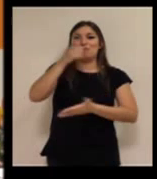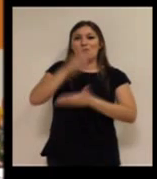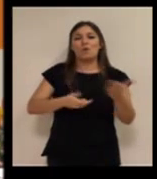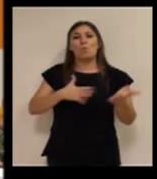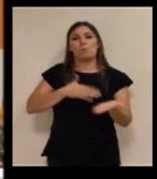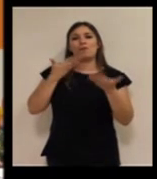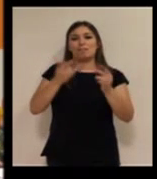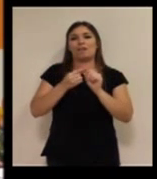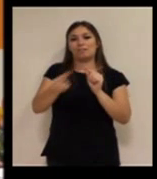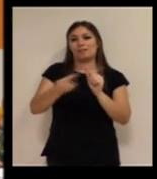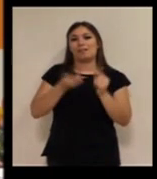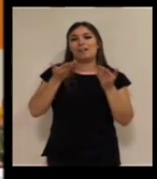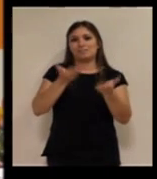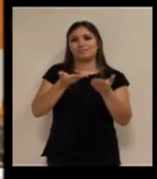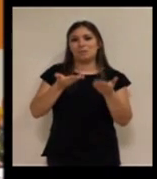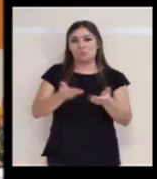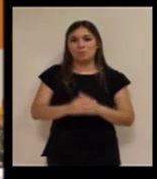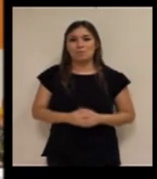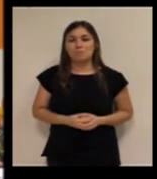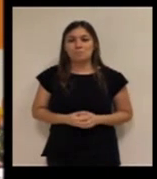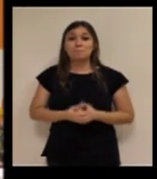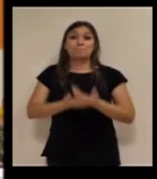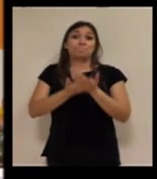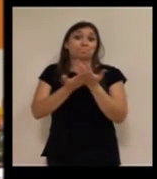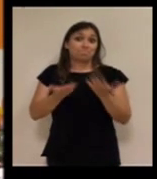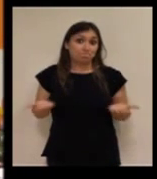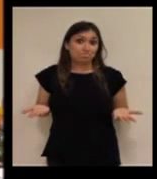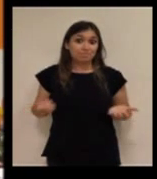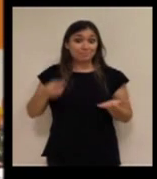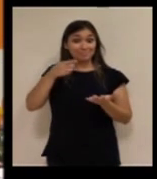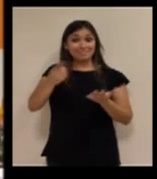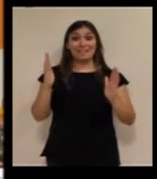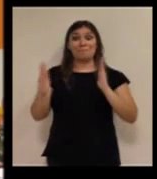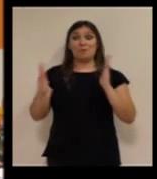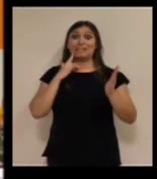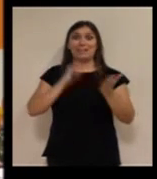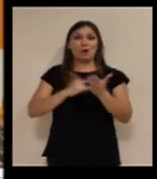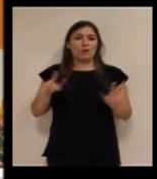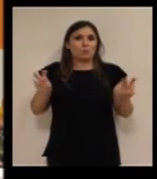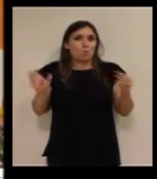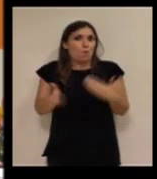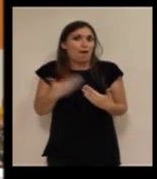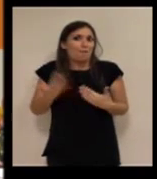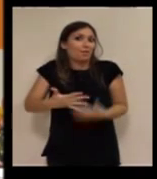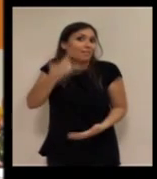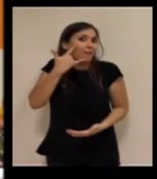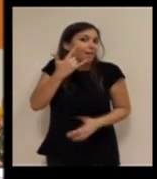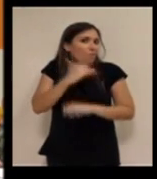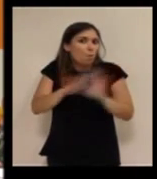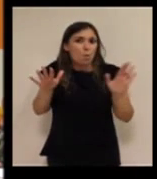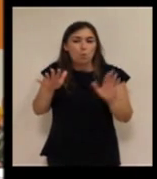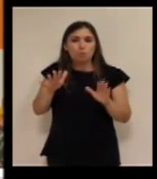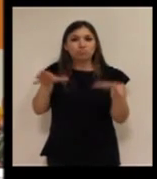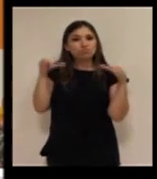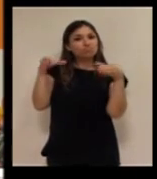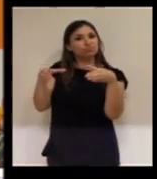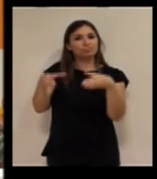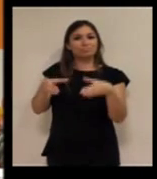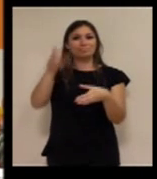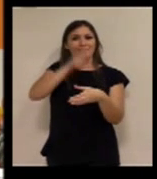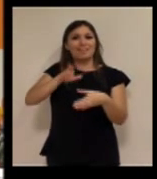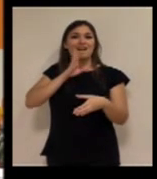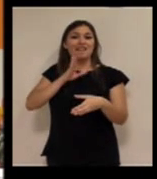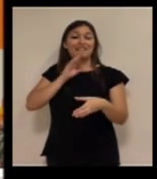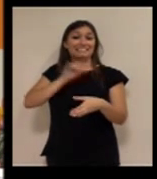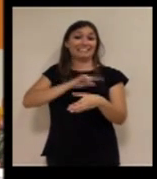teleasistencia. Con lo cual, era una tecnología súper novedosa dirigida a un colectivo que era precisamente el que